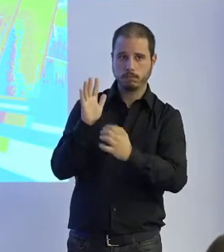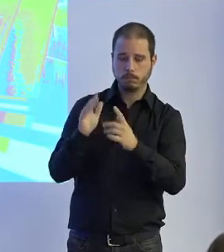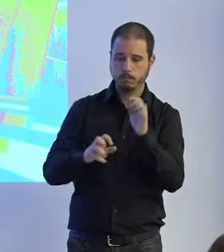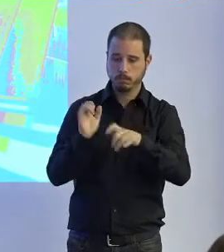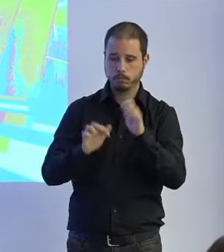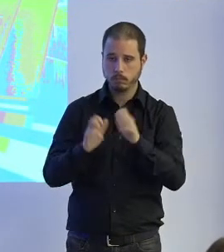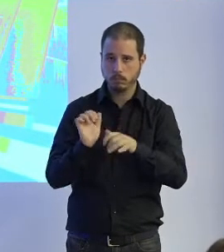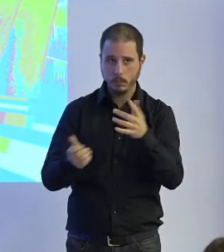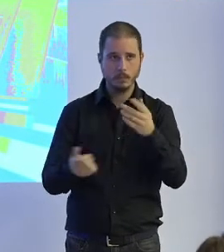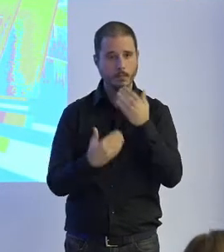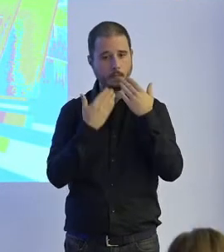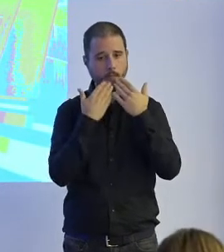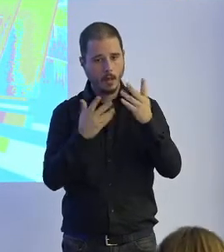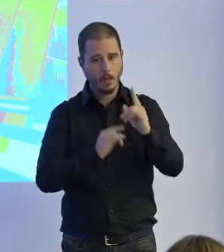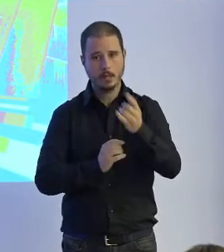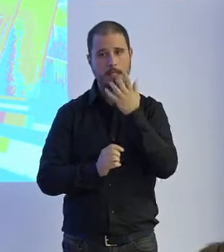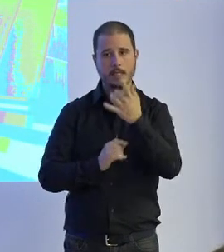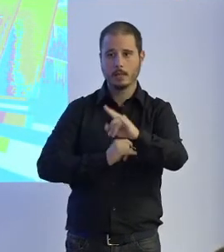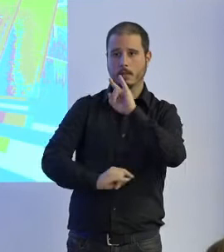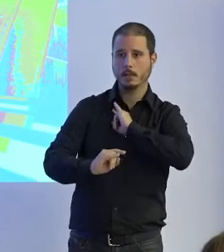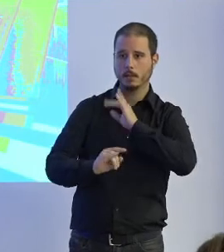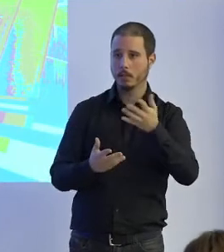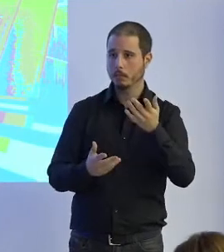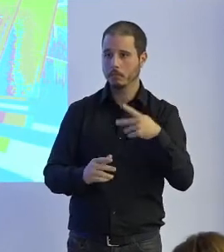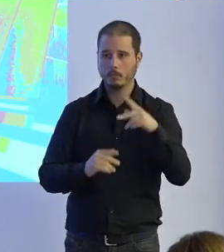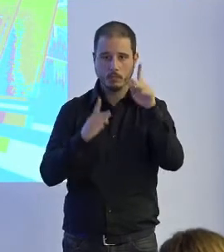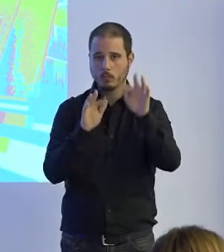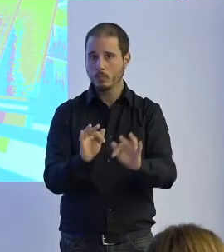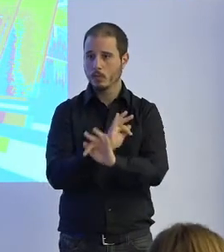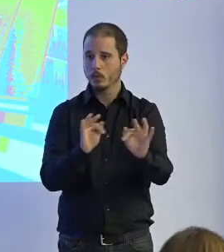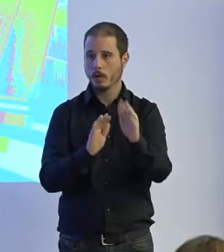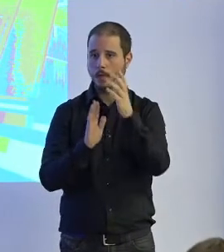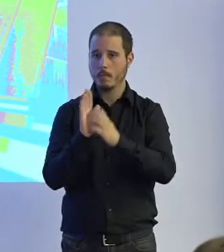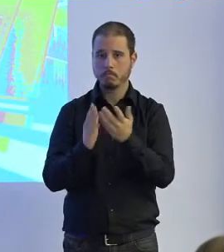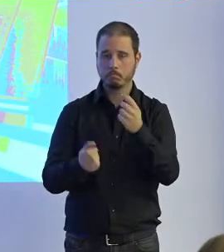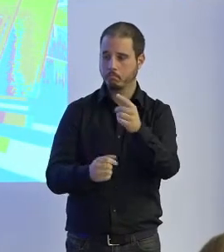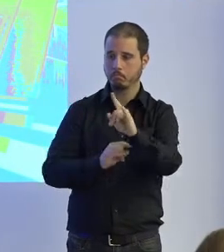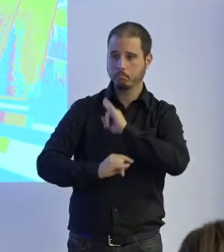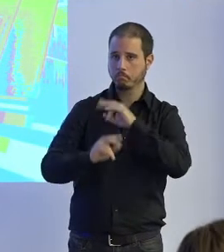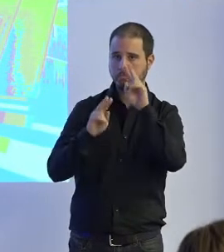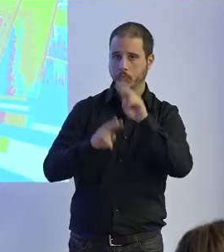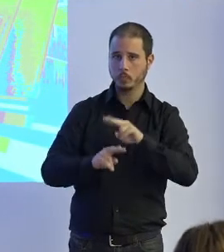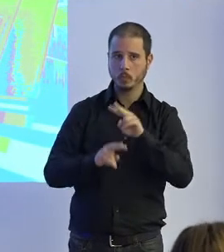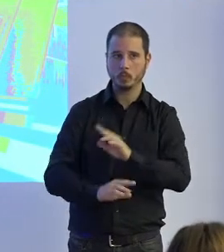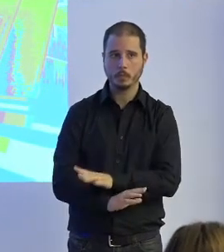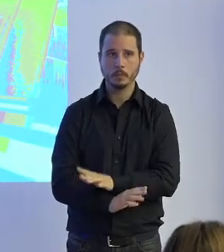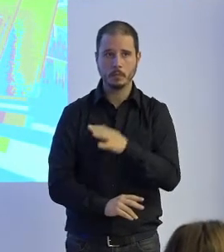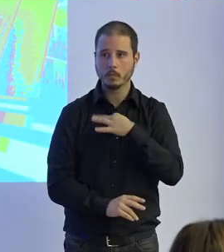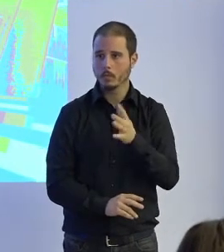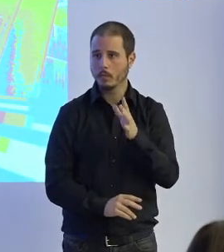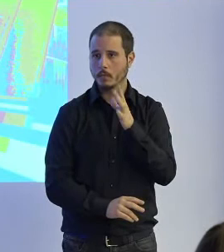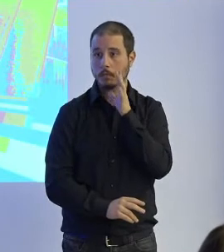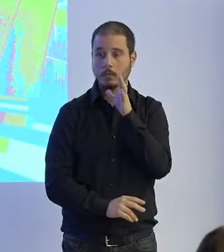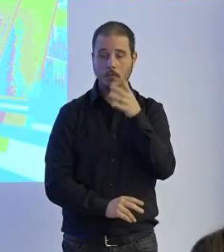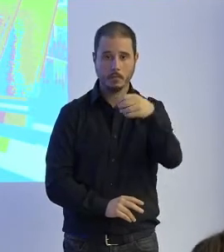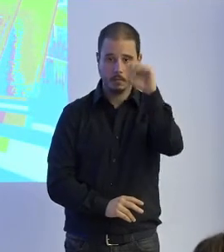participar, ya le llamaremos en caso de que resulte elegido y nunca más vuelve a saber nada de esa oferta de trabajo. Es posible que nunca se entere de cuál fue el motivo